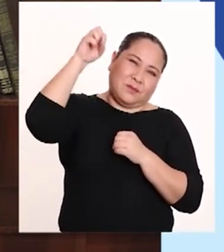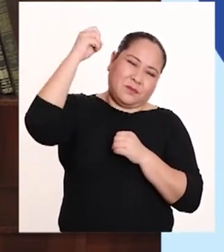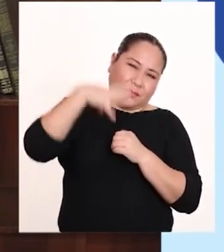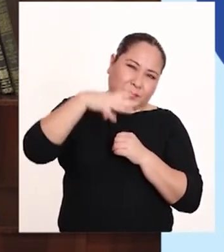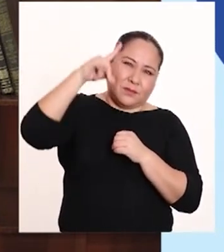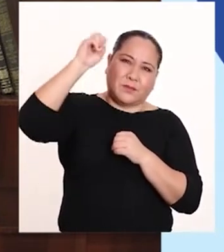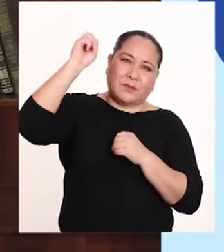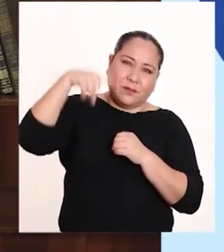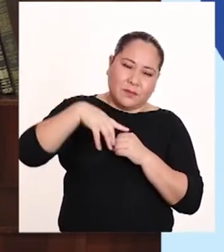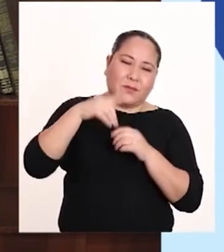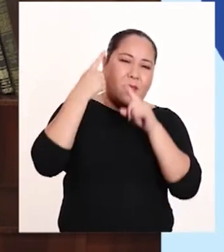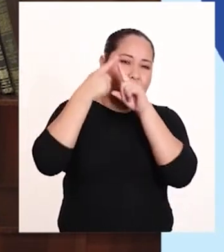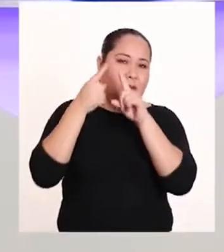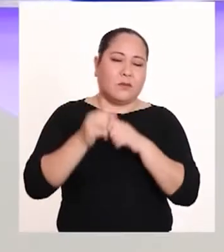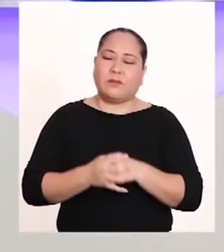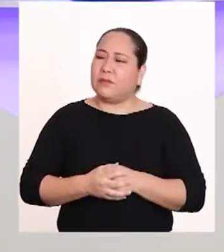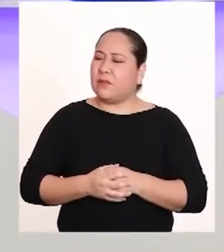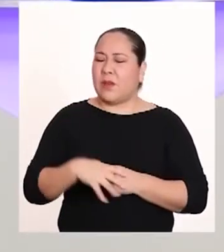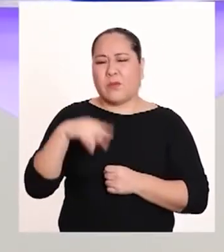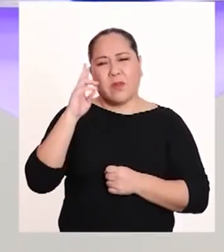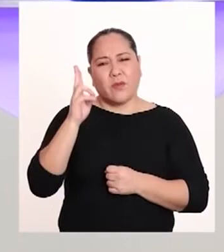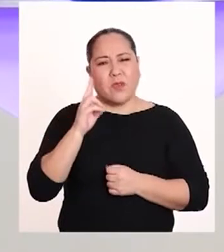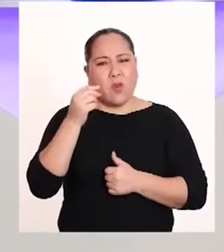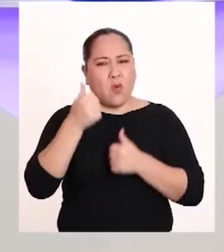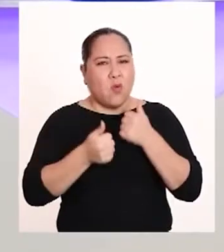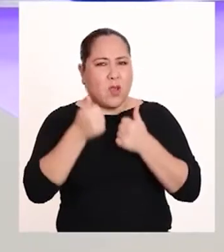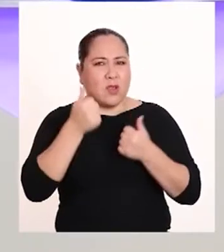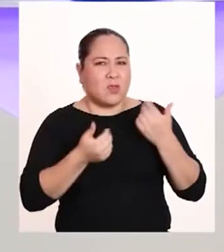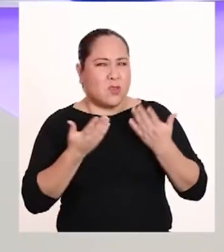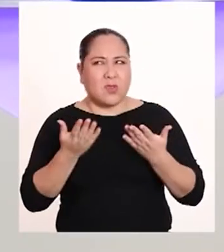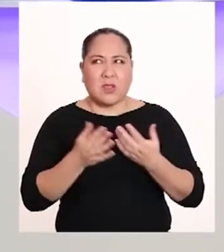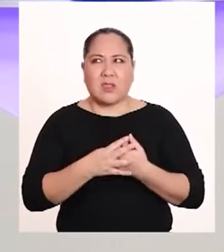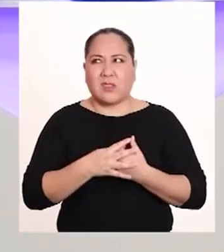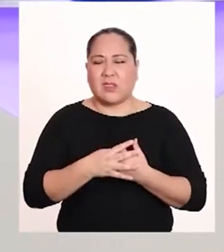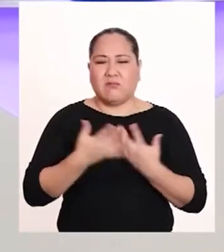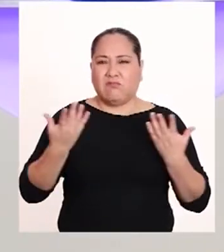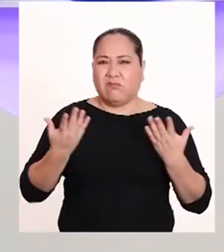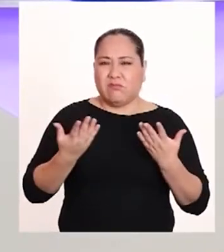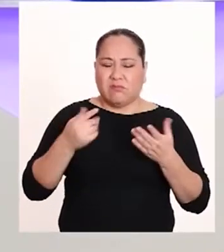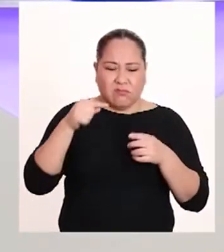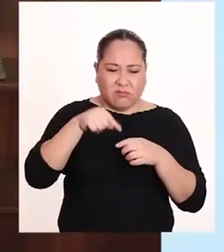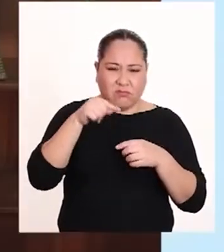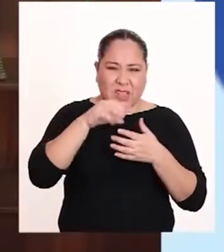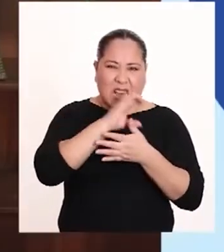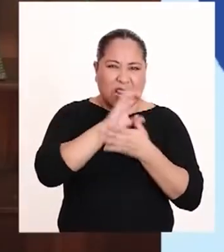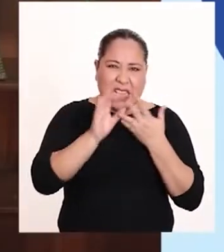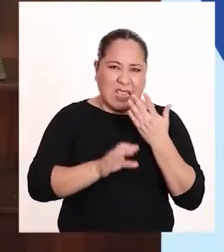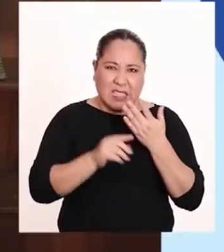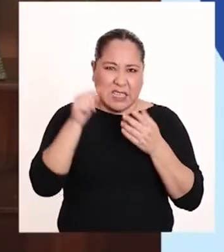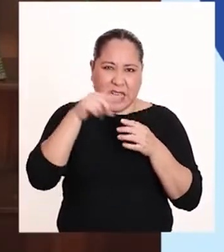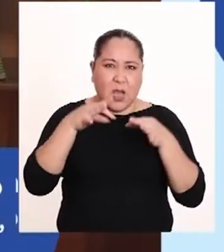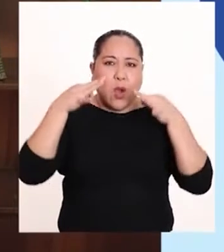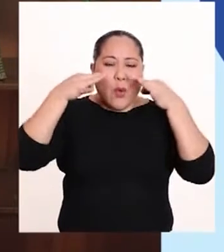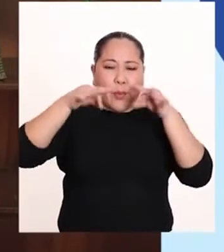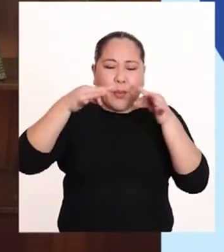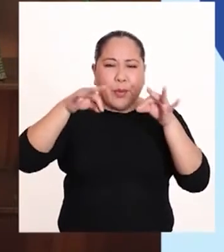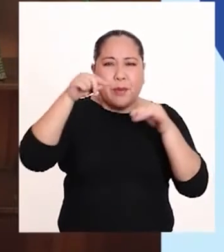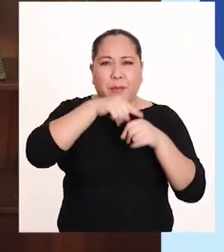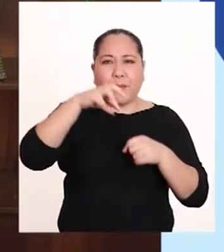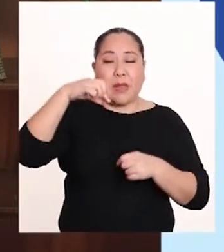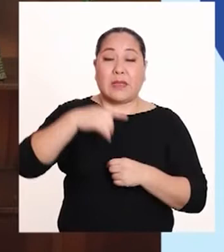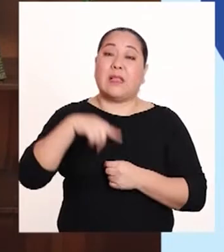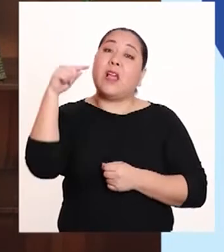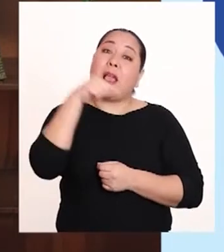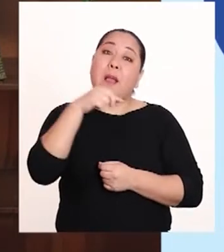ultravioleta, etc. Profesora, ¿y cuáles son las propiedades generales de los plásticos? Esencialmente, los